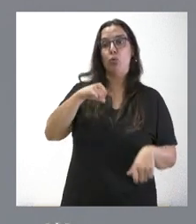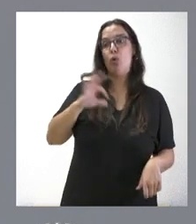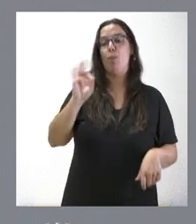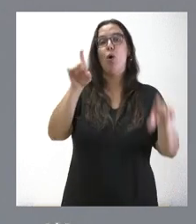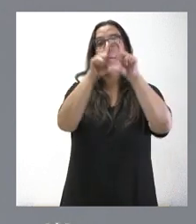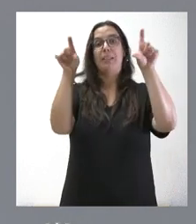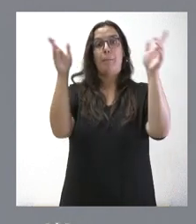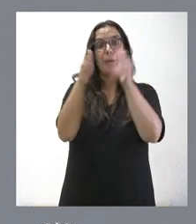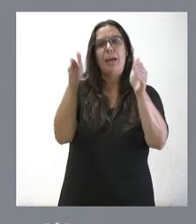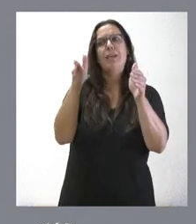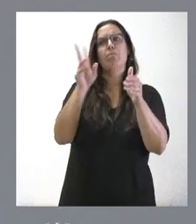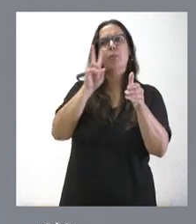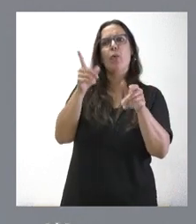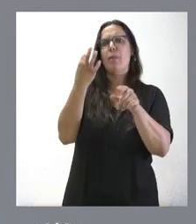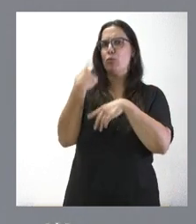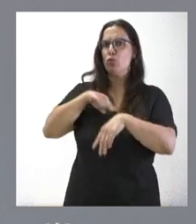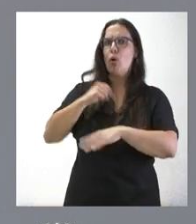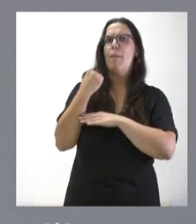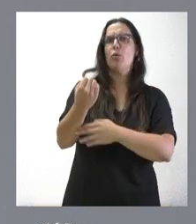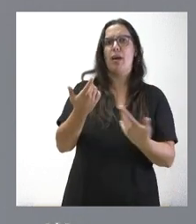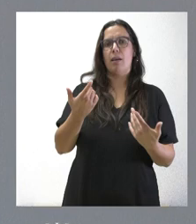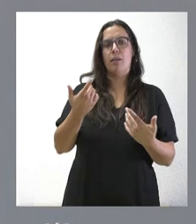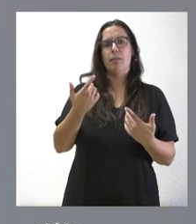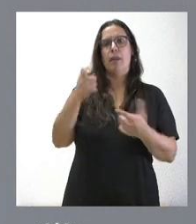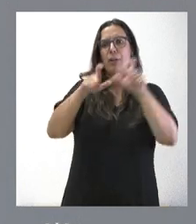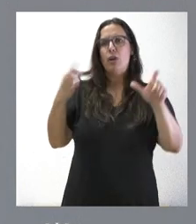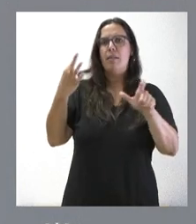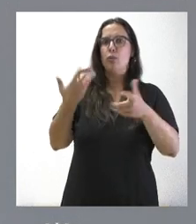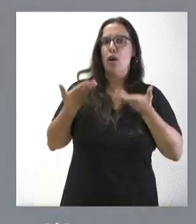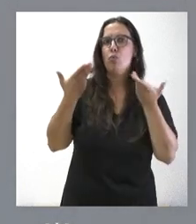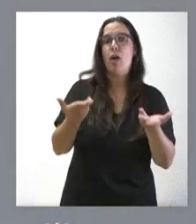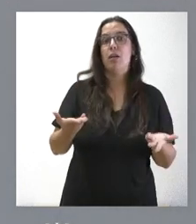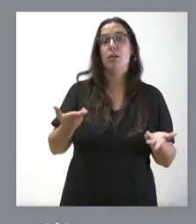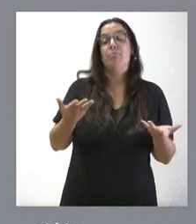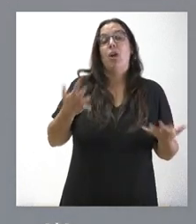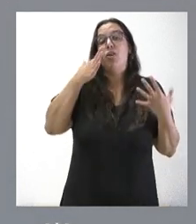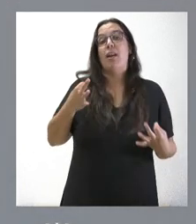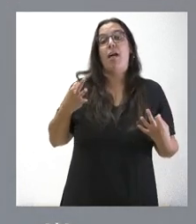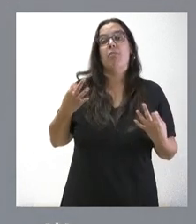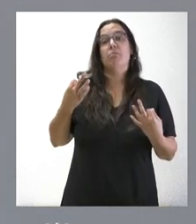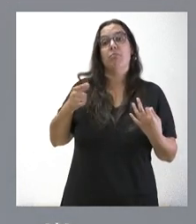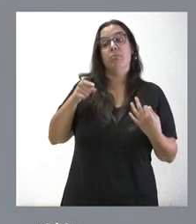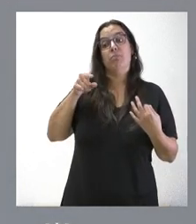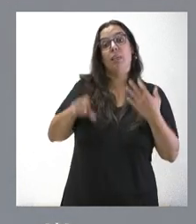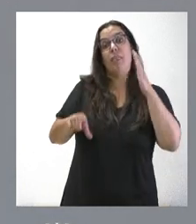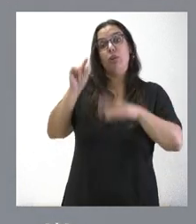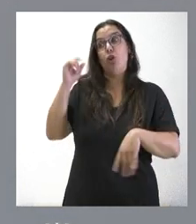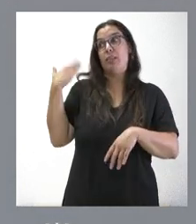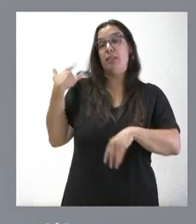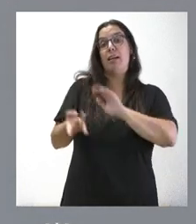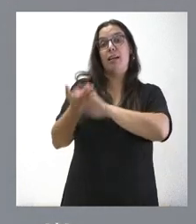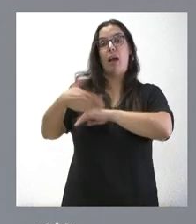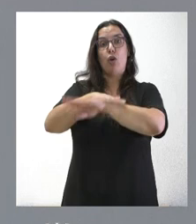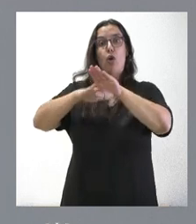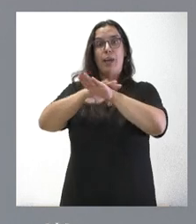como alguien al que hay que apoyar, alguien al que hay que ayudar, mientras que las decisiones en este ámbito que se pusieron en marcha por el Gobierno